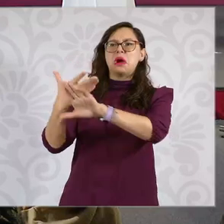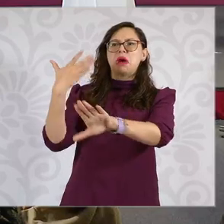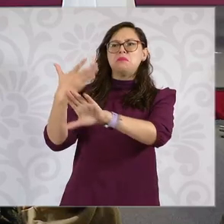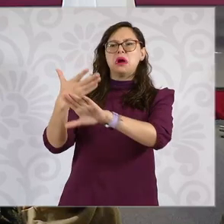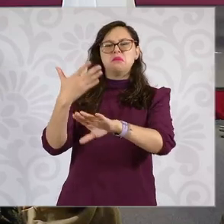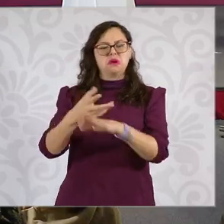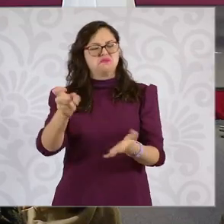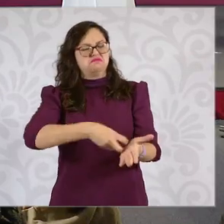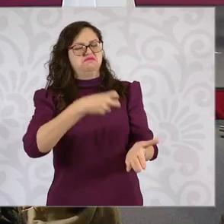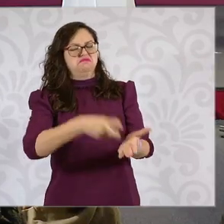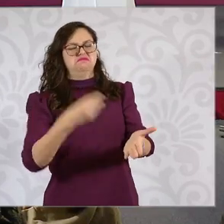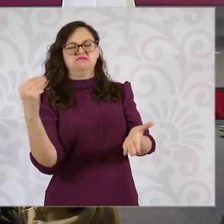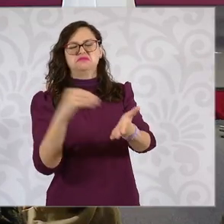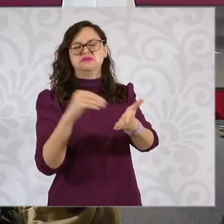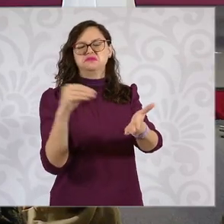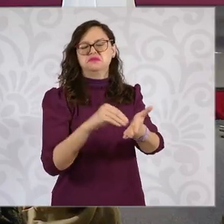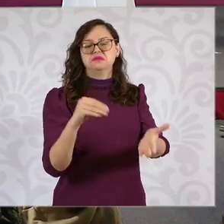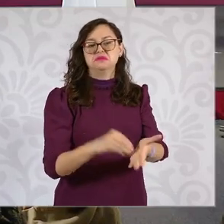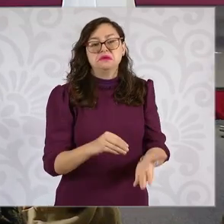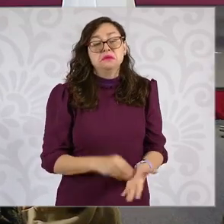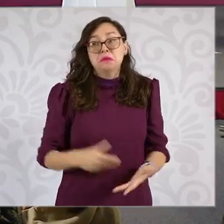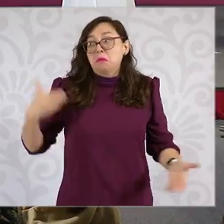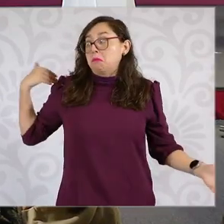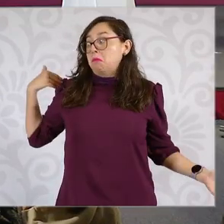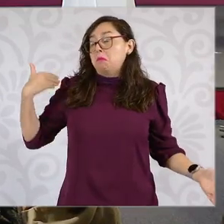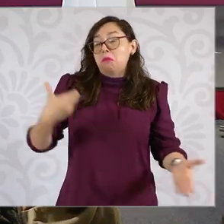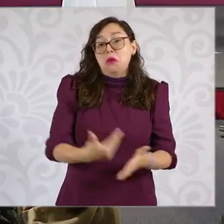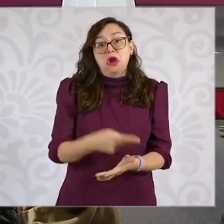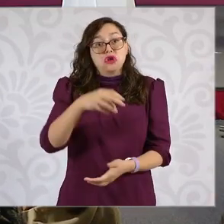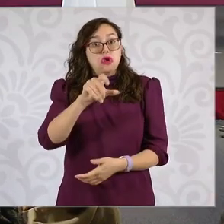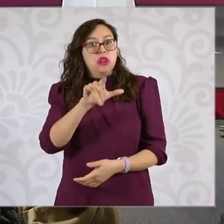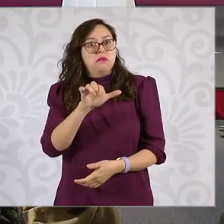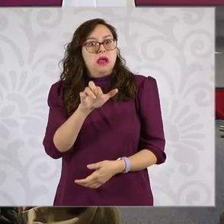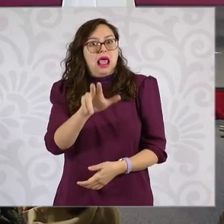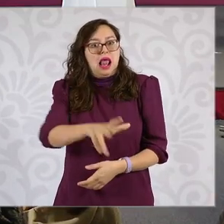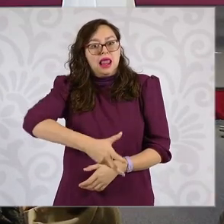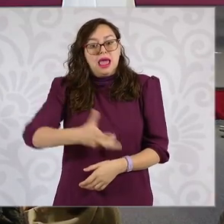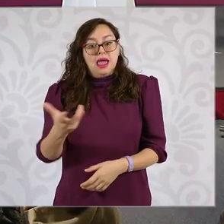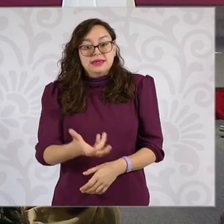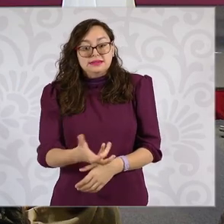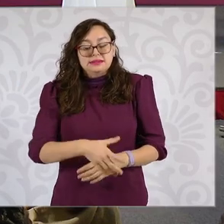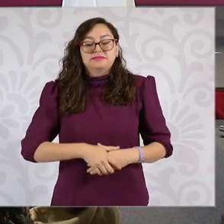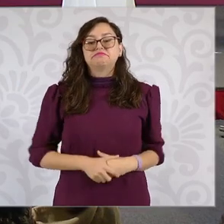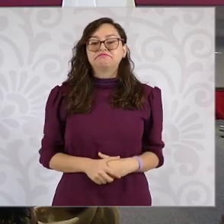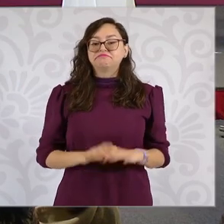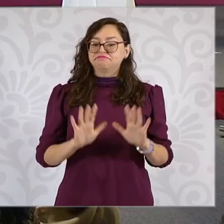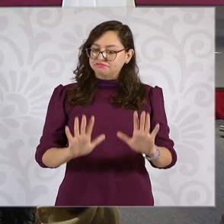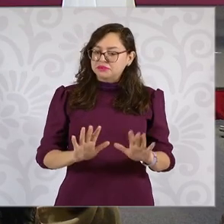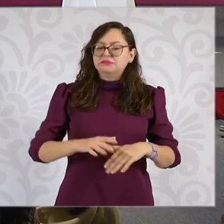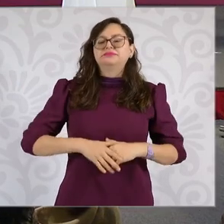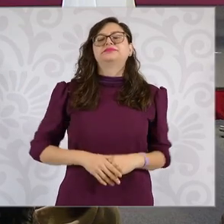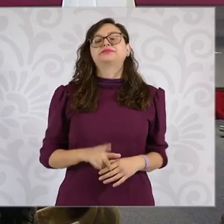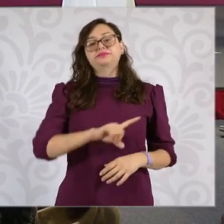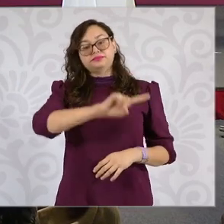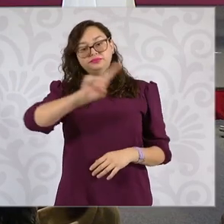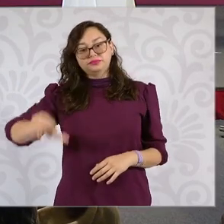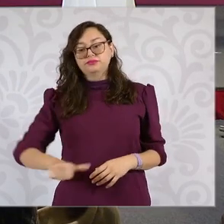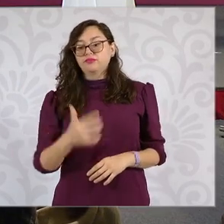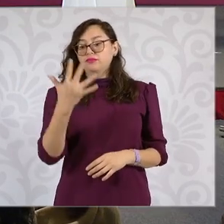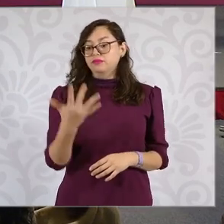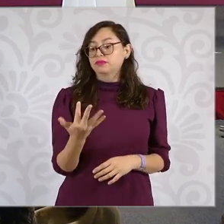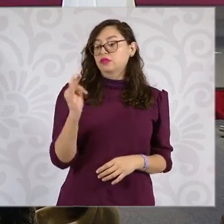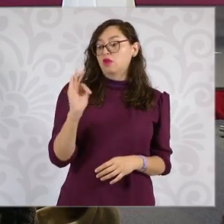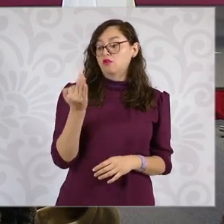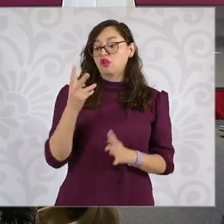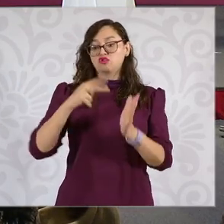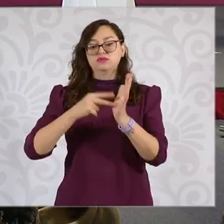Adelante. El 5 de febrero sabemos que el presidente López Obrador envió 20 iniciativas